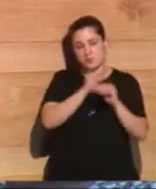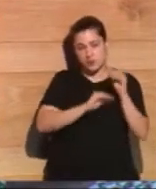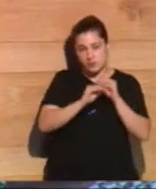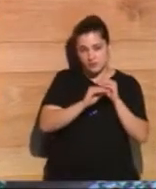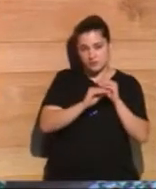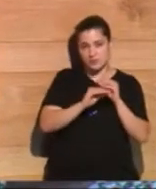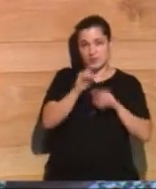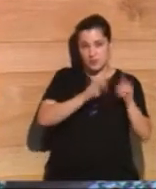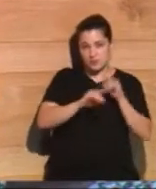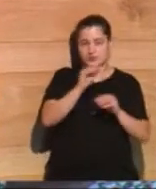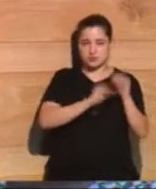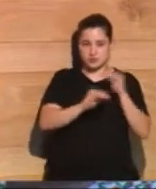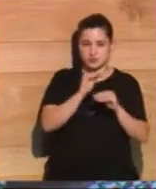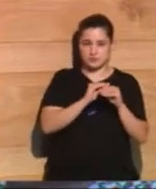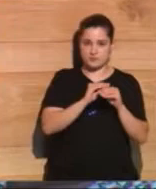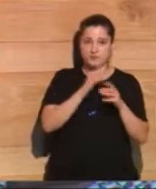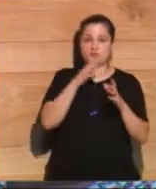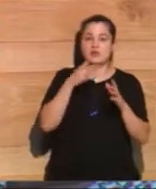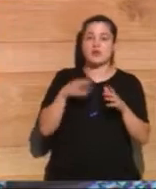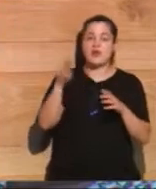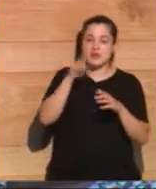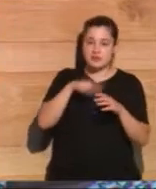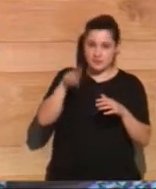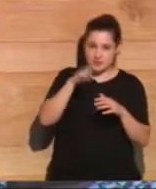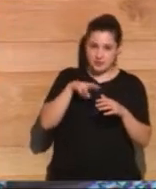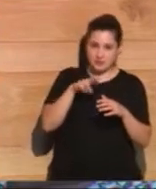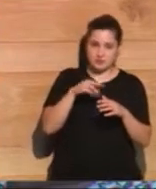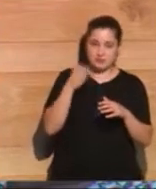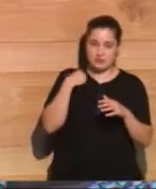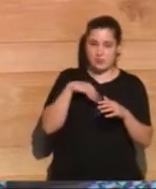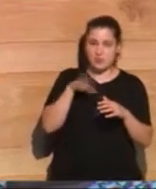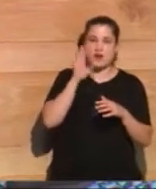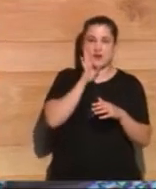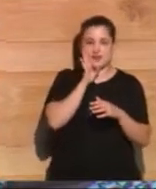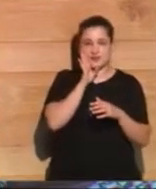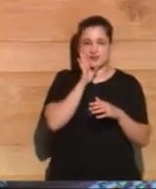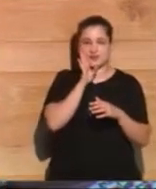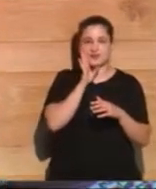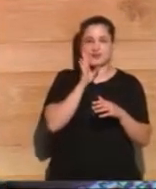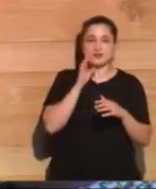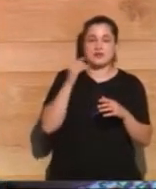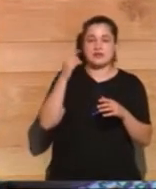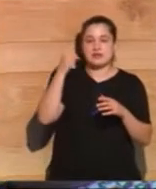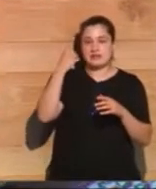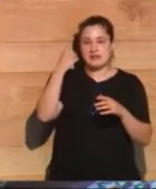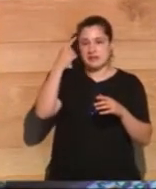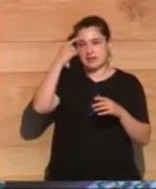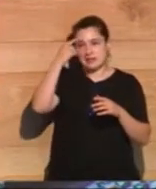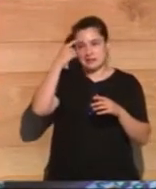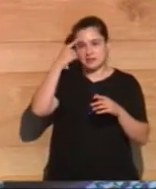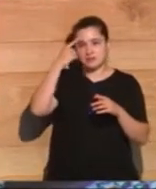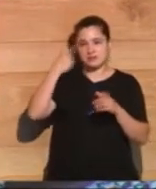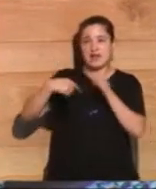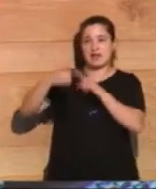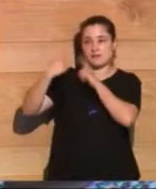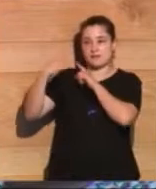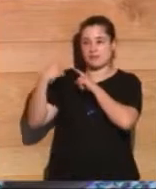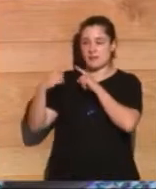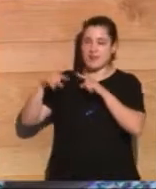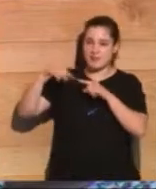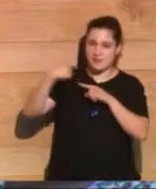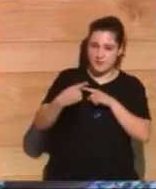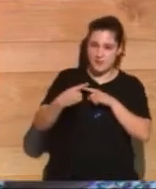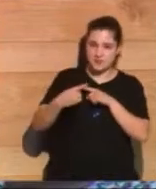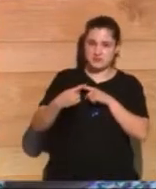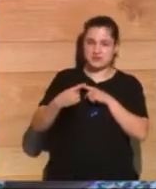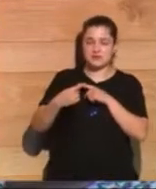repito, interdisciplinaridad, transdisciplinaridad, elemento, digamos, de postcolonial, si quieres, de intercambio de conocimiento freiriano